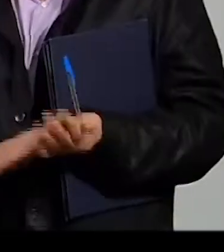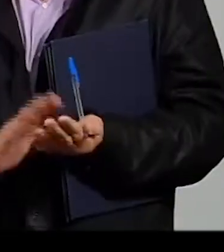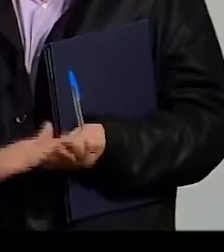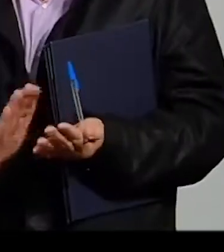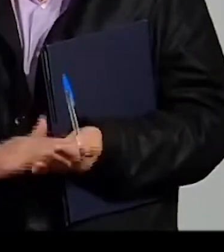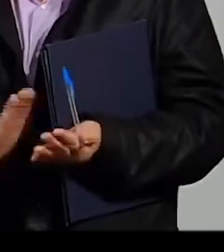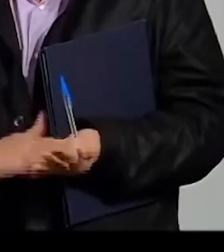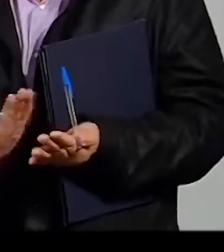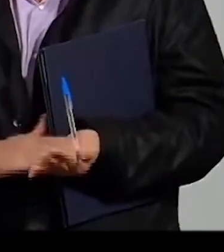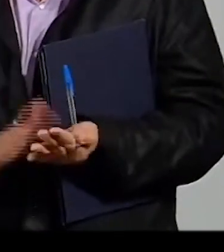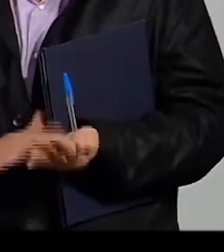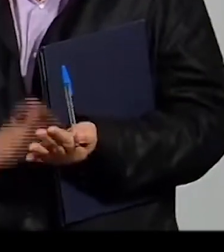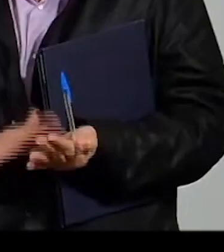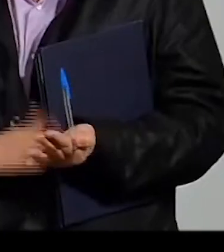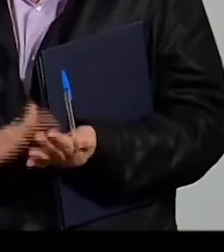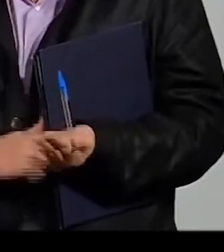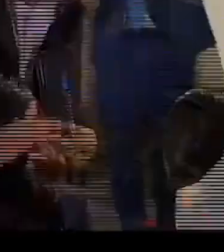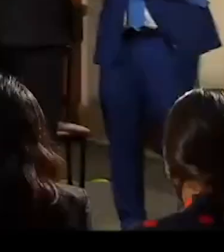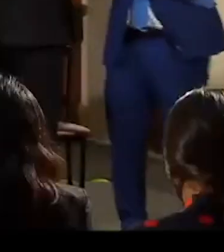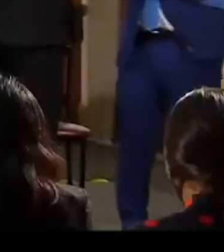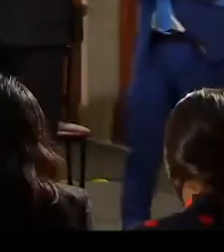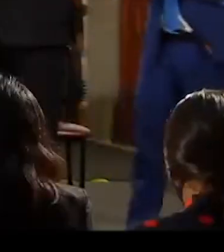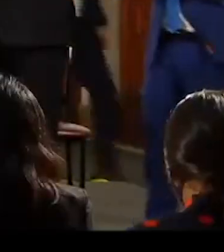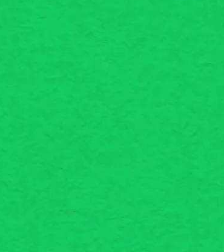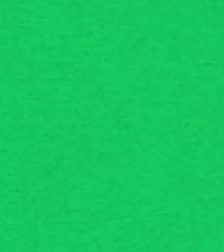Arzate, Canal 14